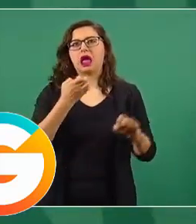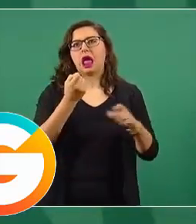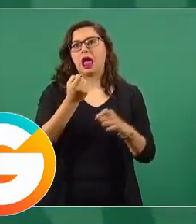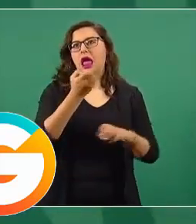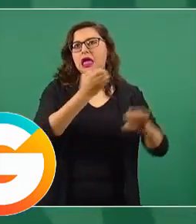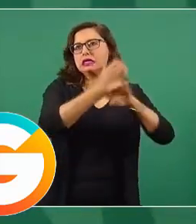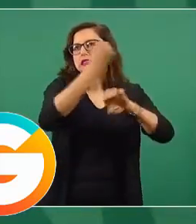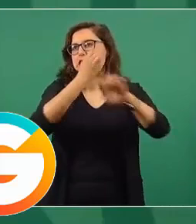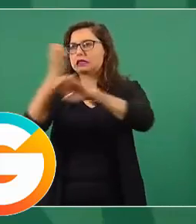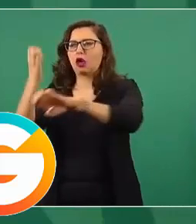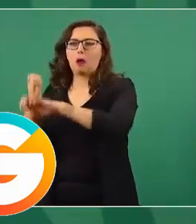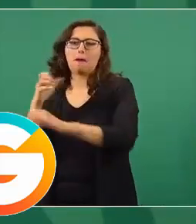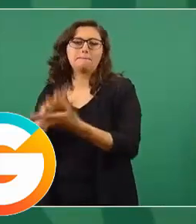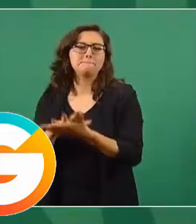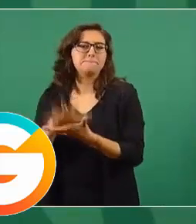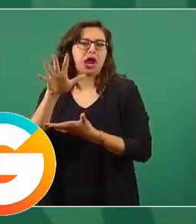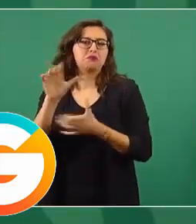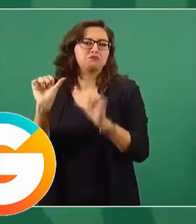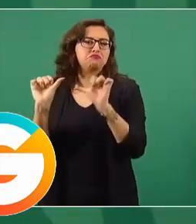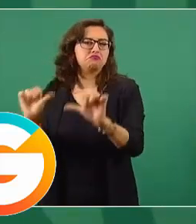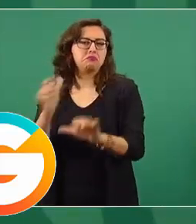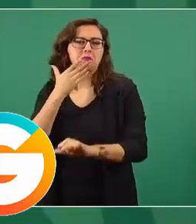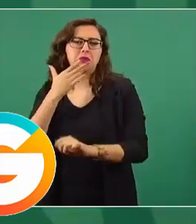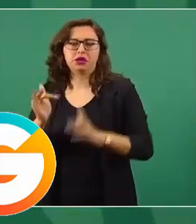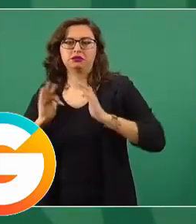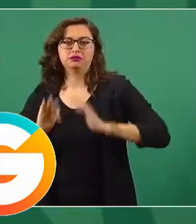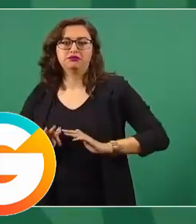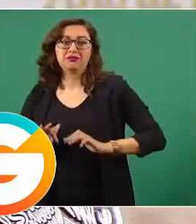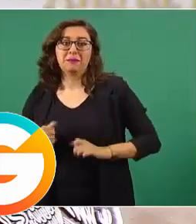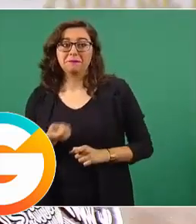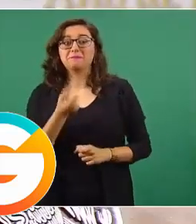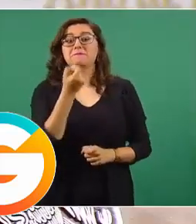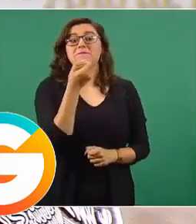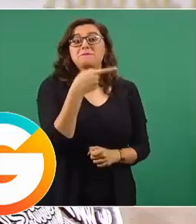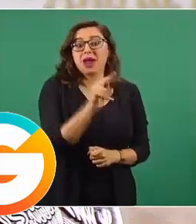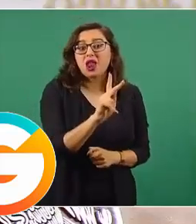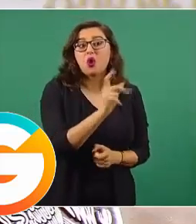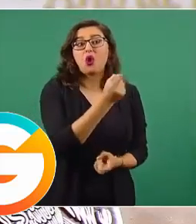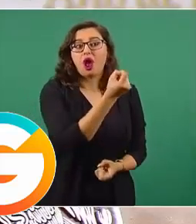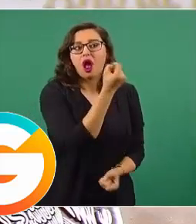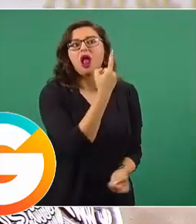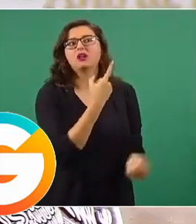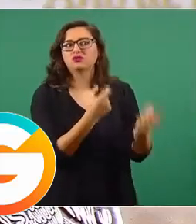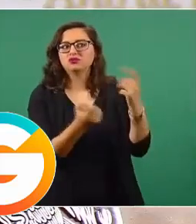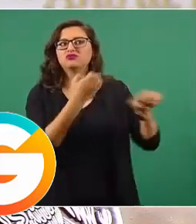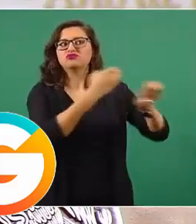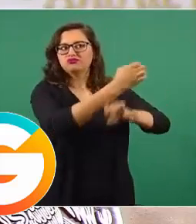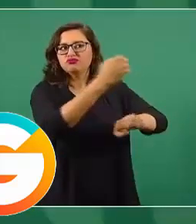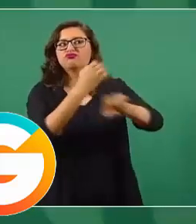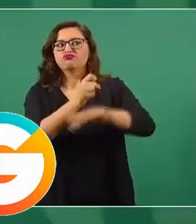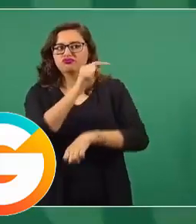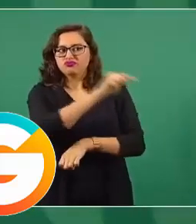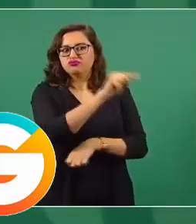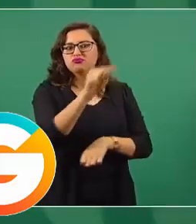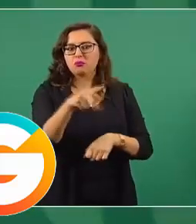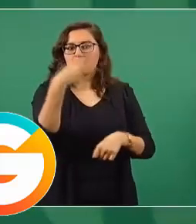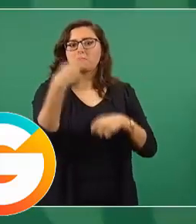sino en algunas regiones, algunos estados, pero sí vamos a dar esta protección.